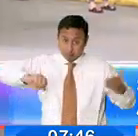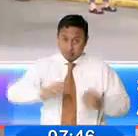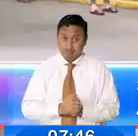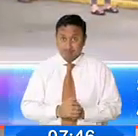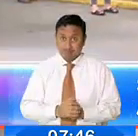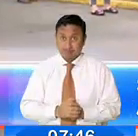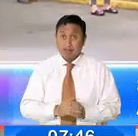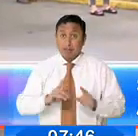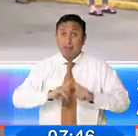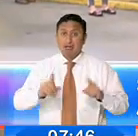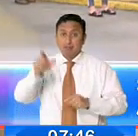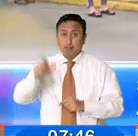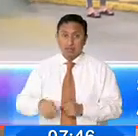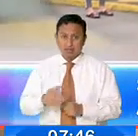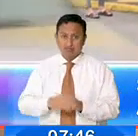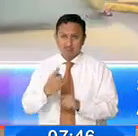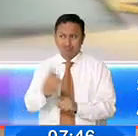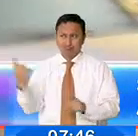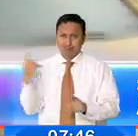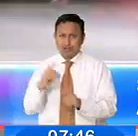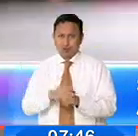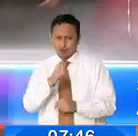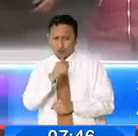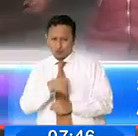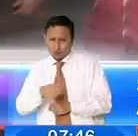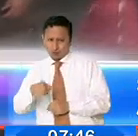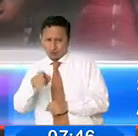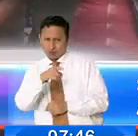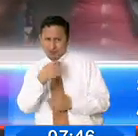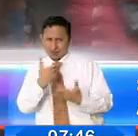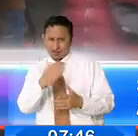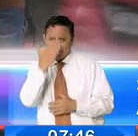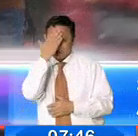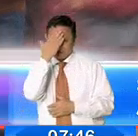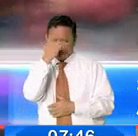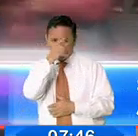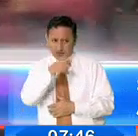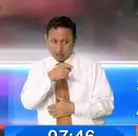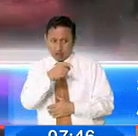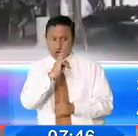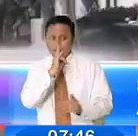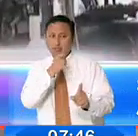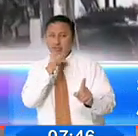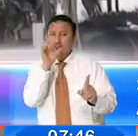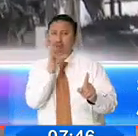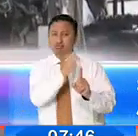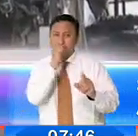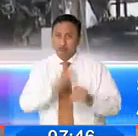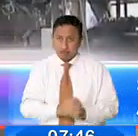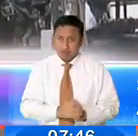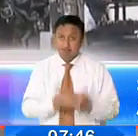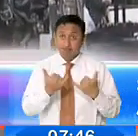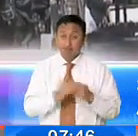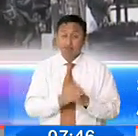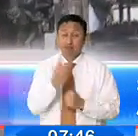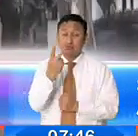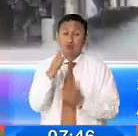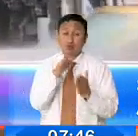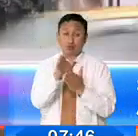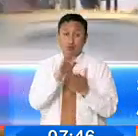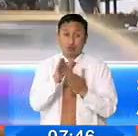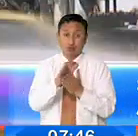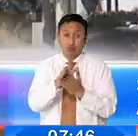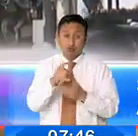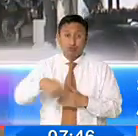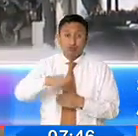sin pensar que los delincuentes se mueven en el entorno financiero perfilando a las víctimas. En esta oportunidad, dos socios sacaron de una